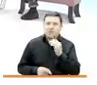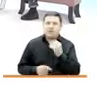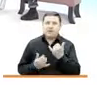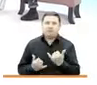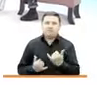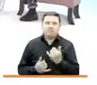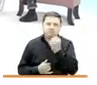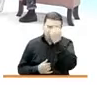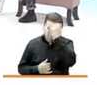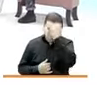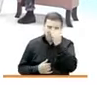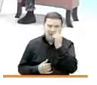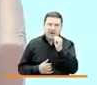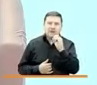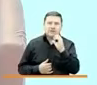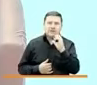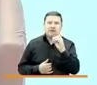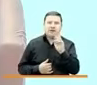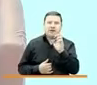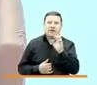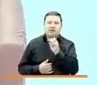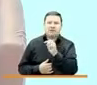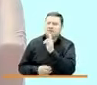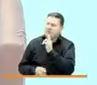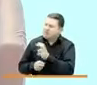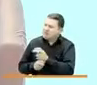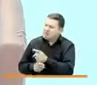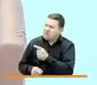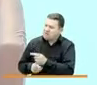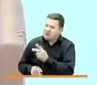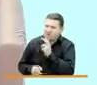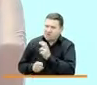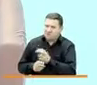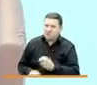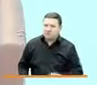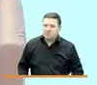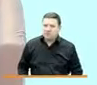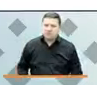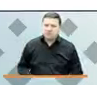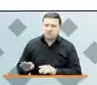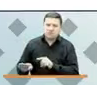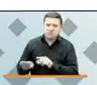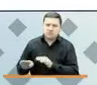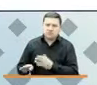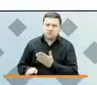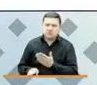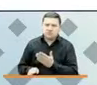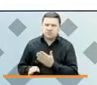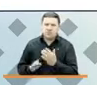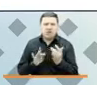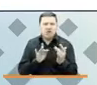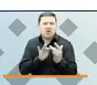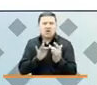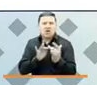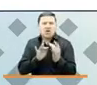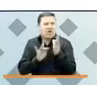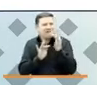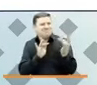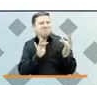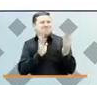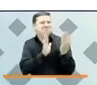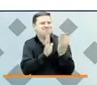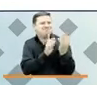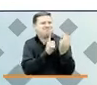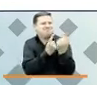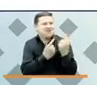profe Acevedo. ¿Qué tanta dificultad representó para usted el contacto, el no contacto físico con